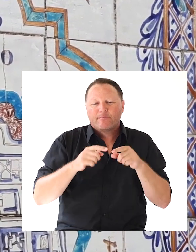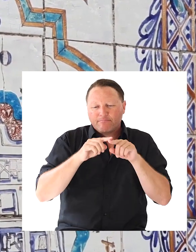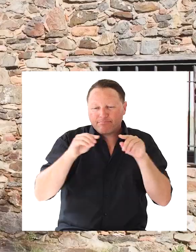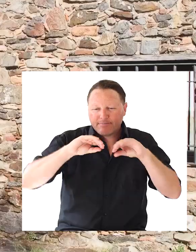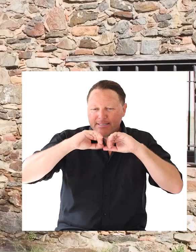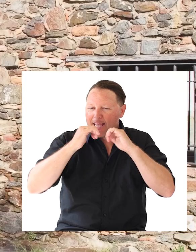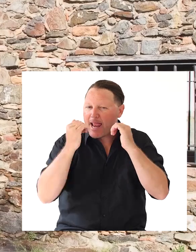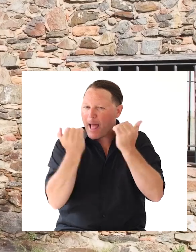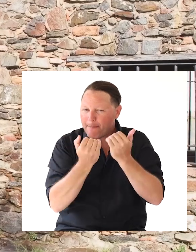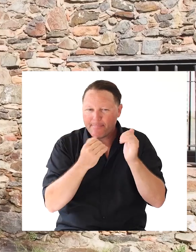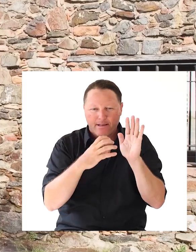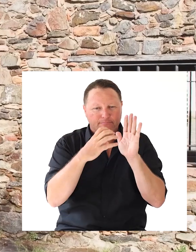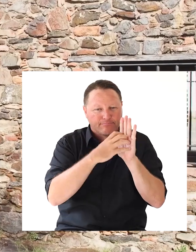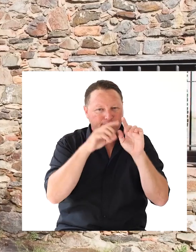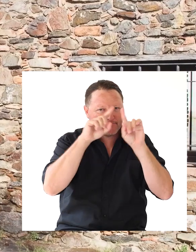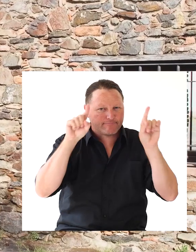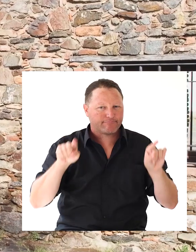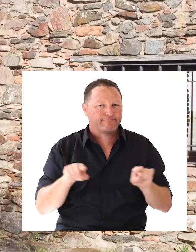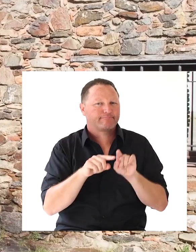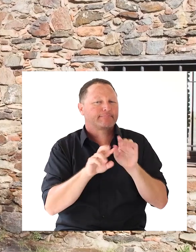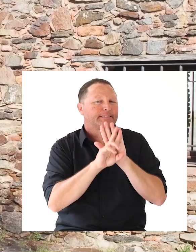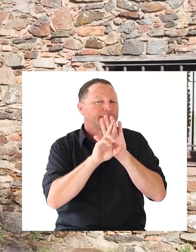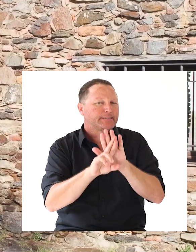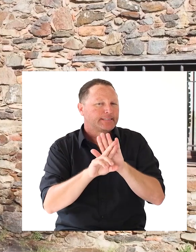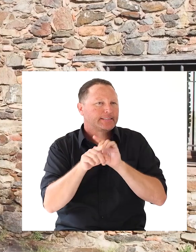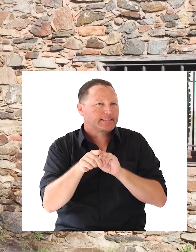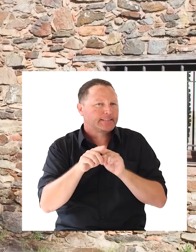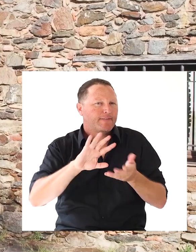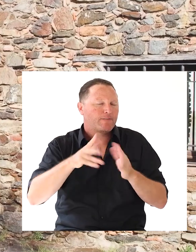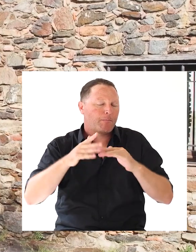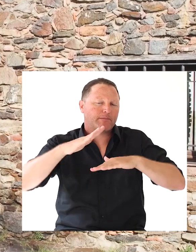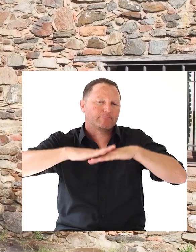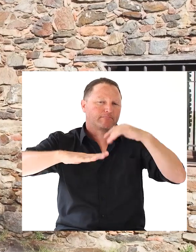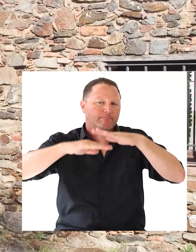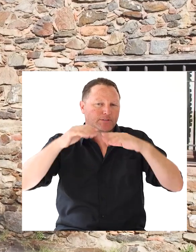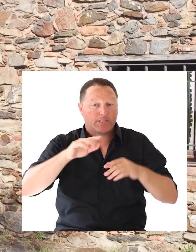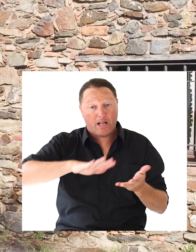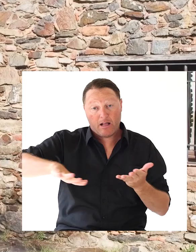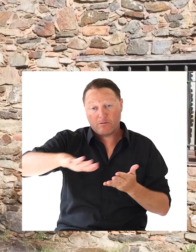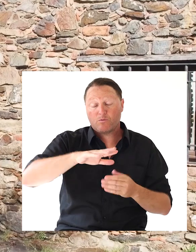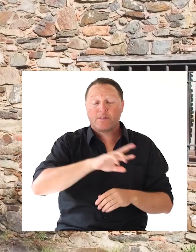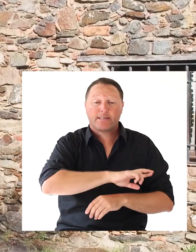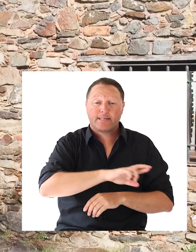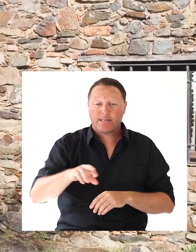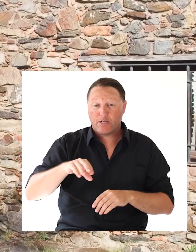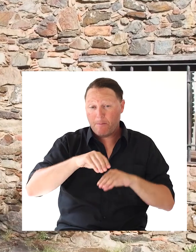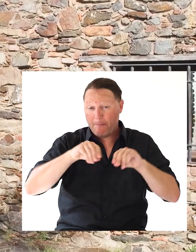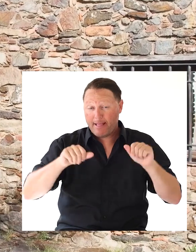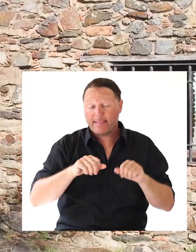fueron representativos en la arquitectura rioplatense De los siglos